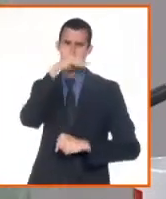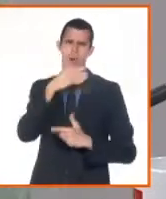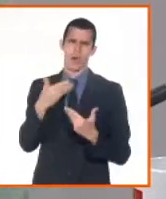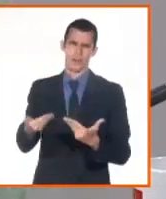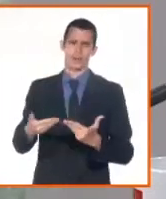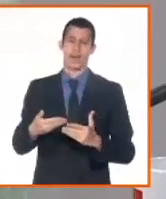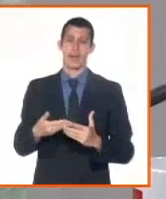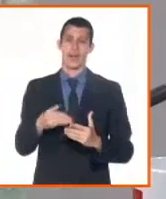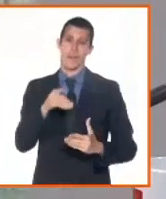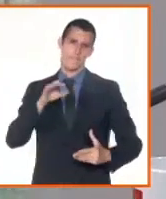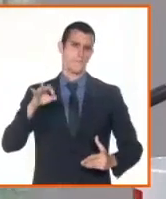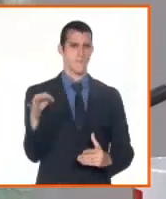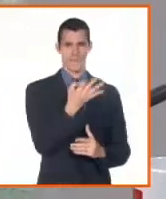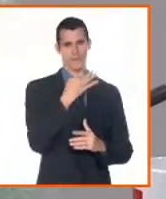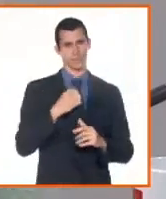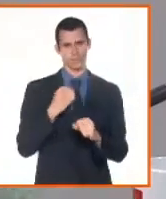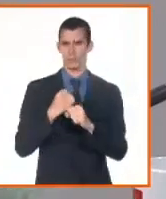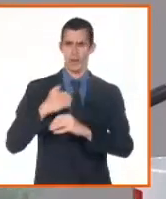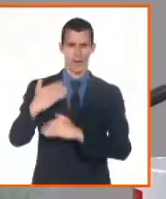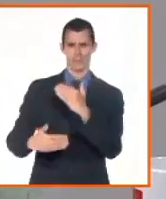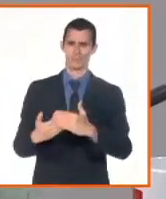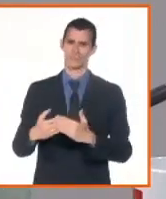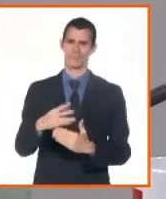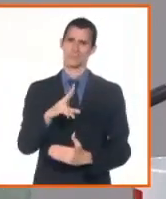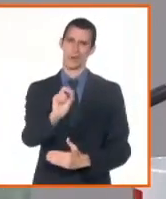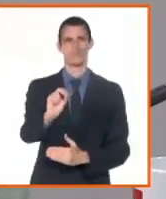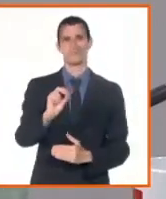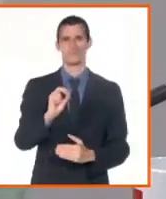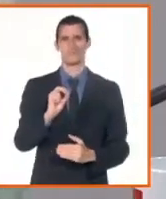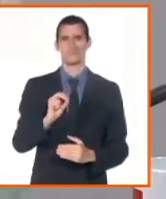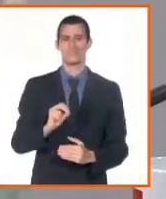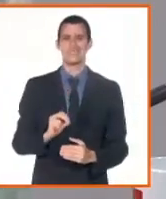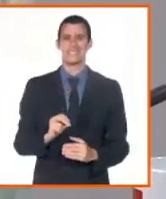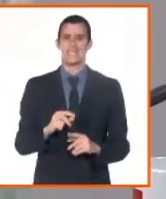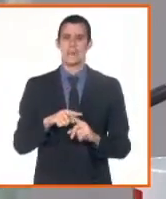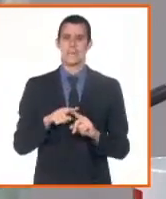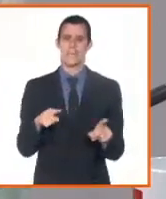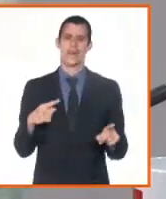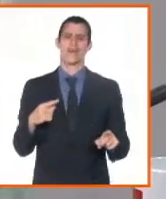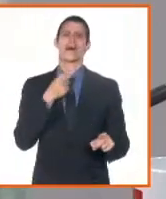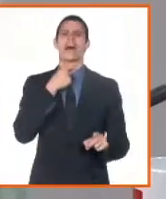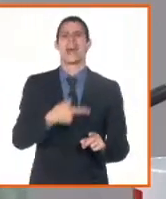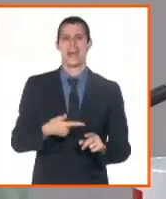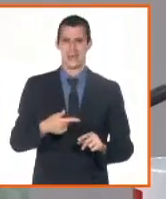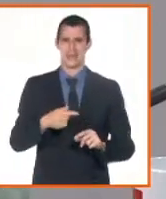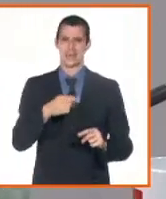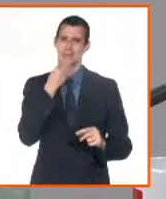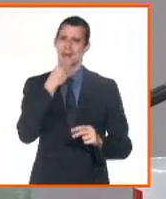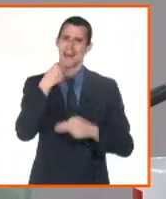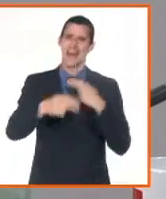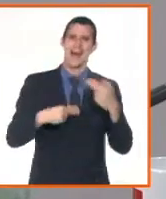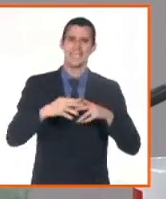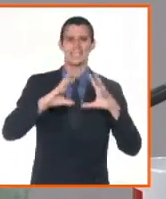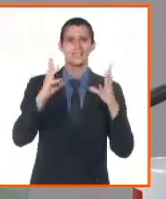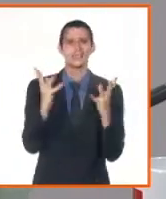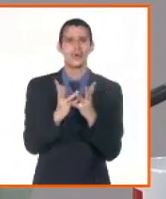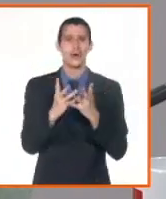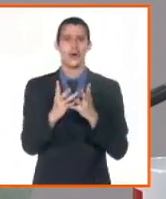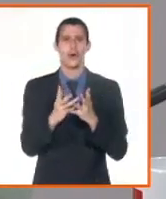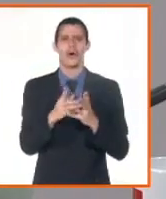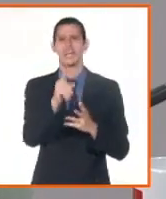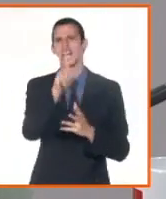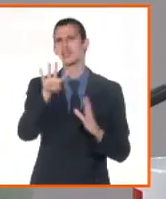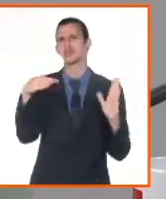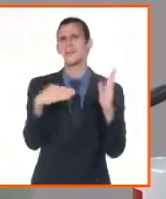resultado y tenemos realmente 14 millones de folios incorporados ya a esa base de datos que nos